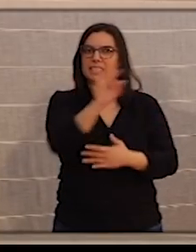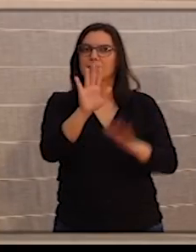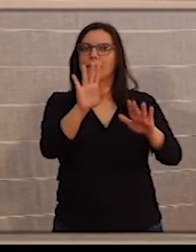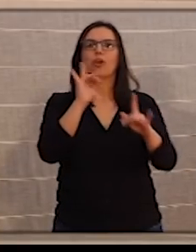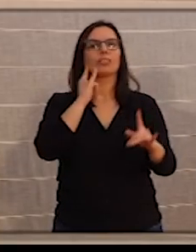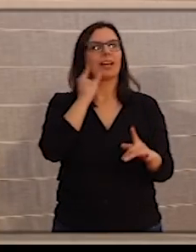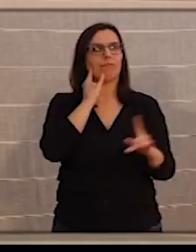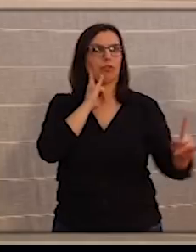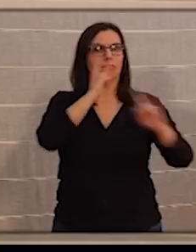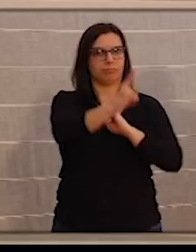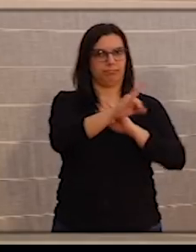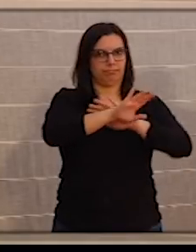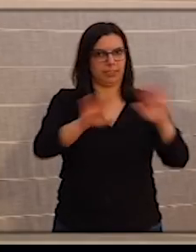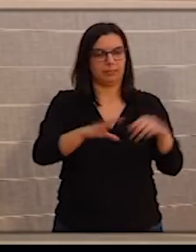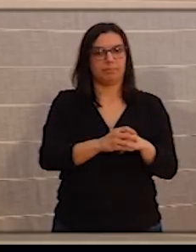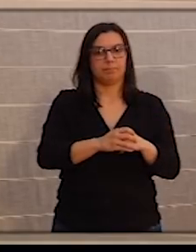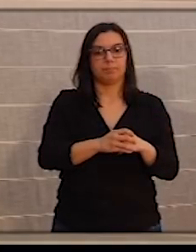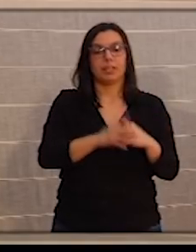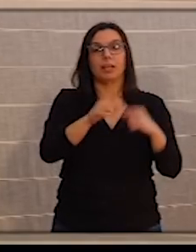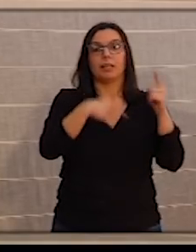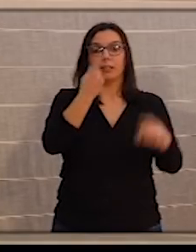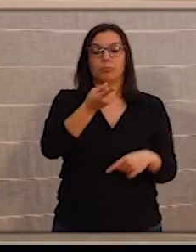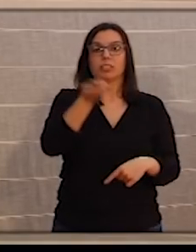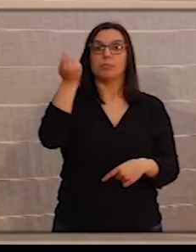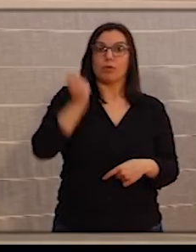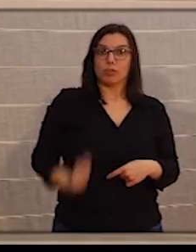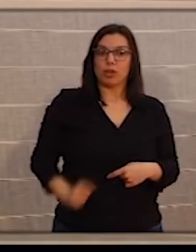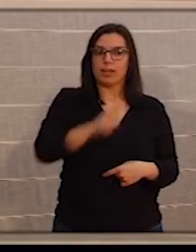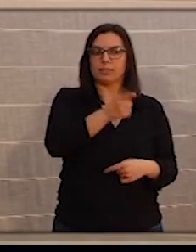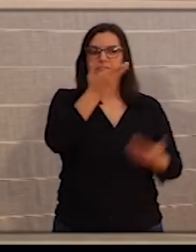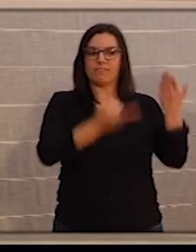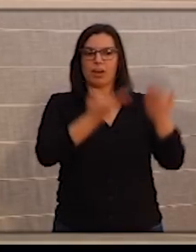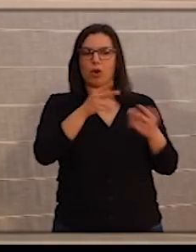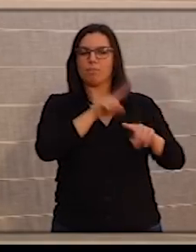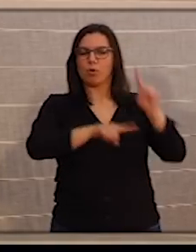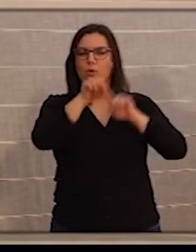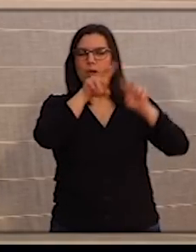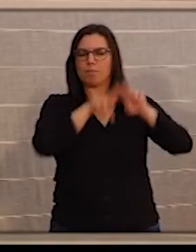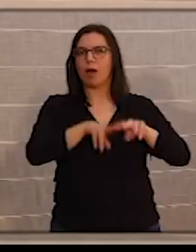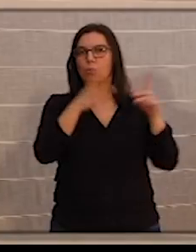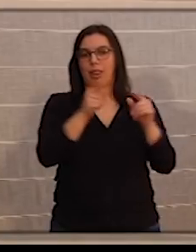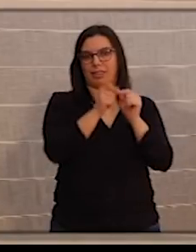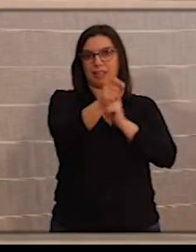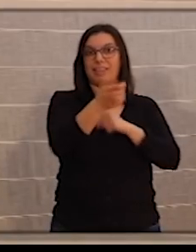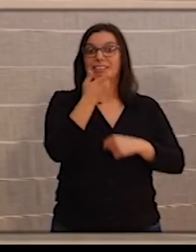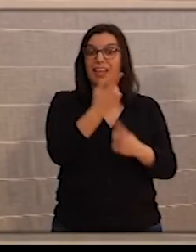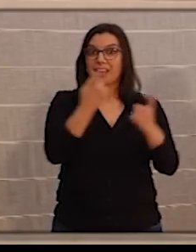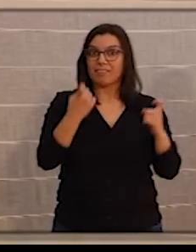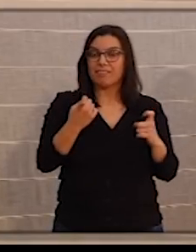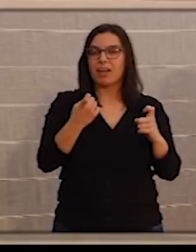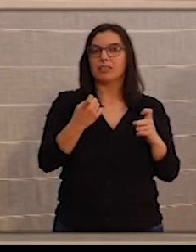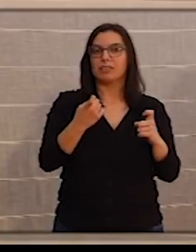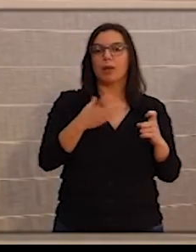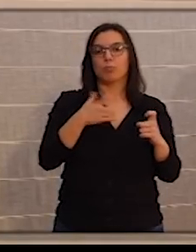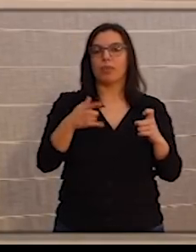telefónica. Valorarán los profesionales qué problema tiene y, en el caso de que fuera necesario, se atenderá o